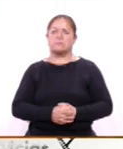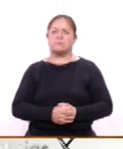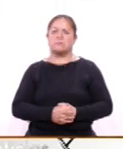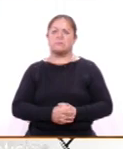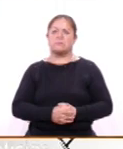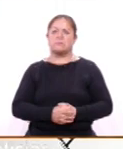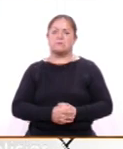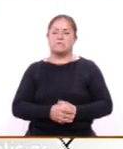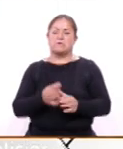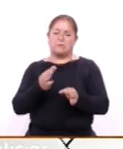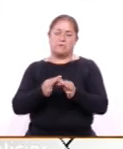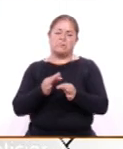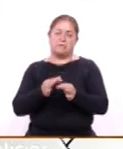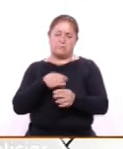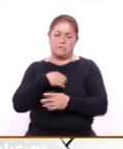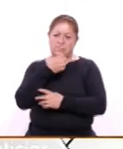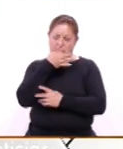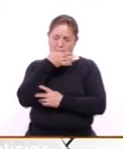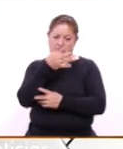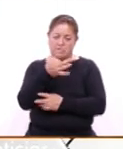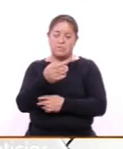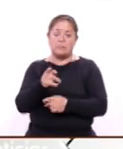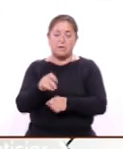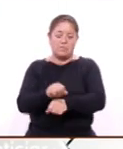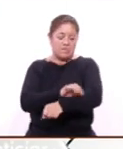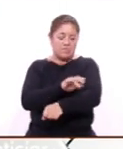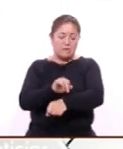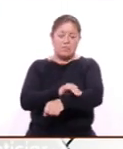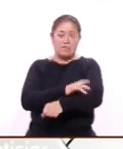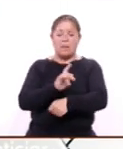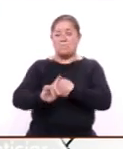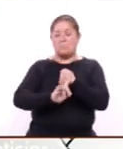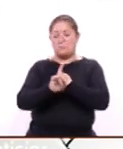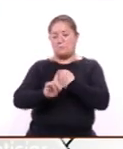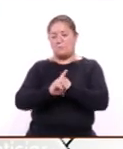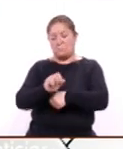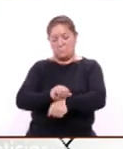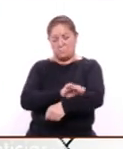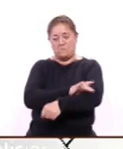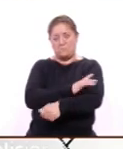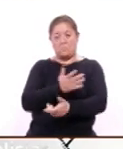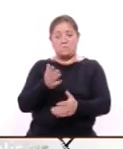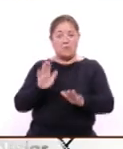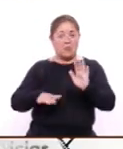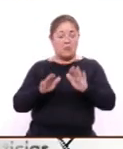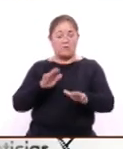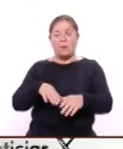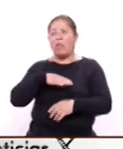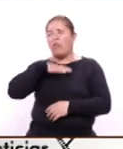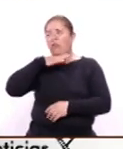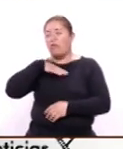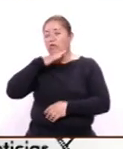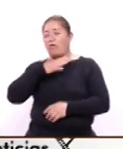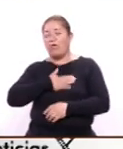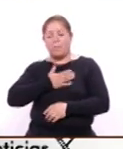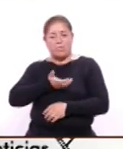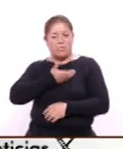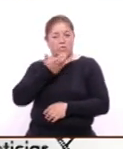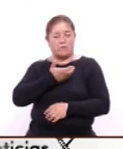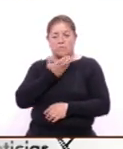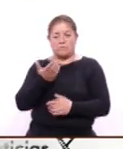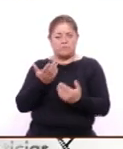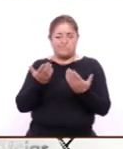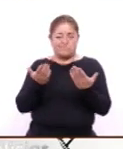justo lo que te comentaba, que las emociones a veces, los problemas emocionales a veces no son vistos o no estamos acostumbrados a atenderlos.